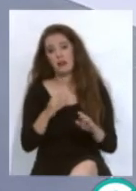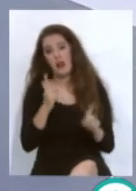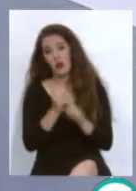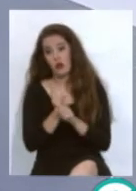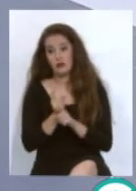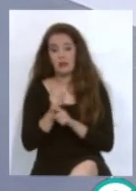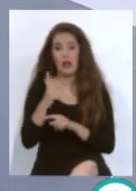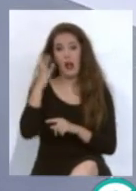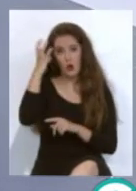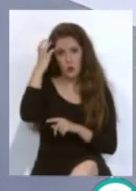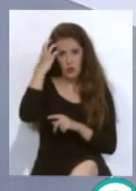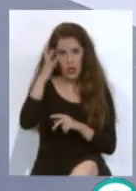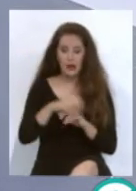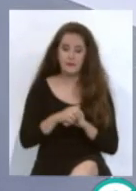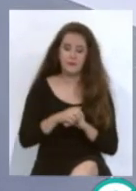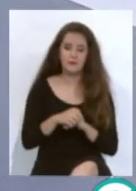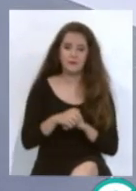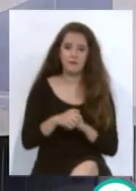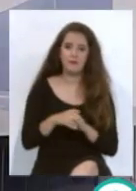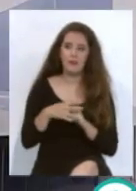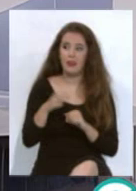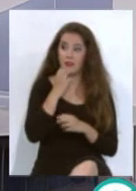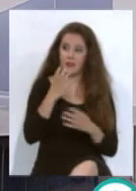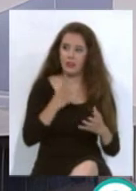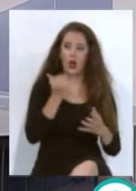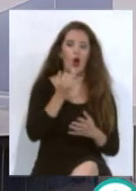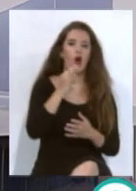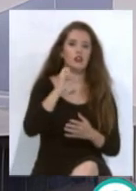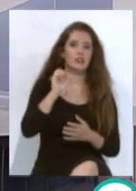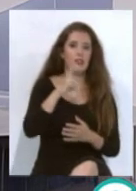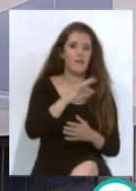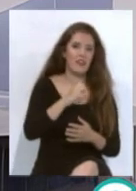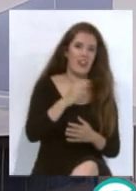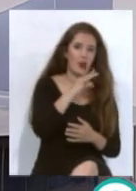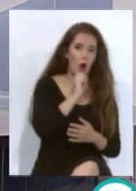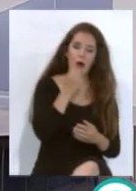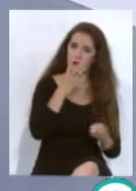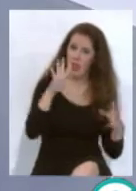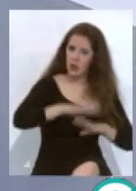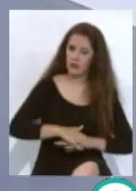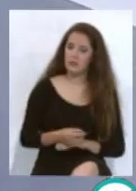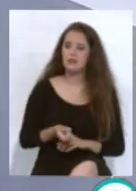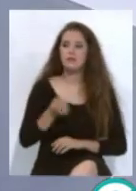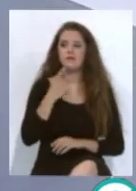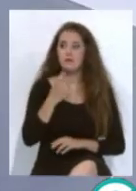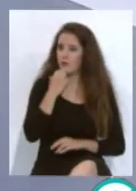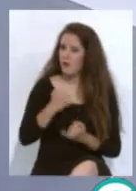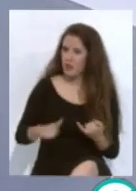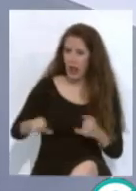La Coruña. Don José Figueroa, muy buenas noches. Buenas noches, Hugo. Bueno, un final de Liga